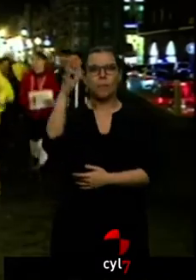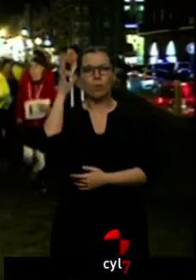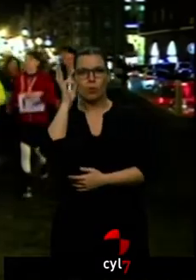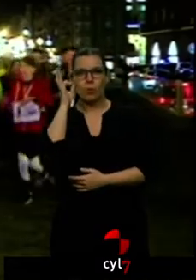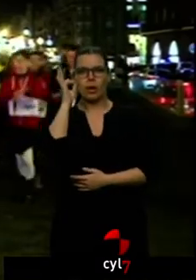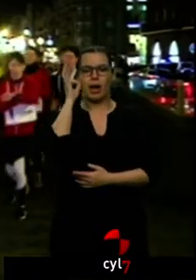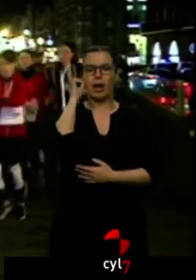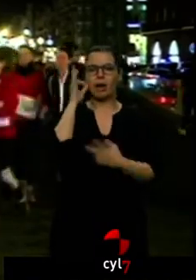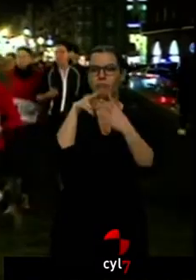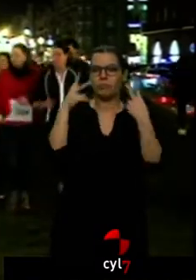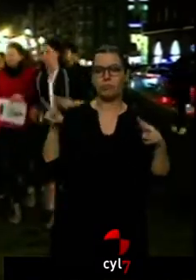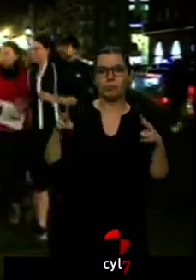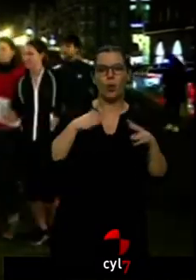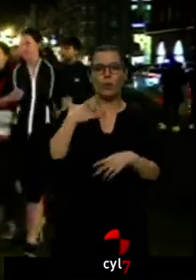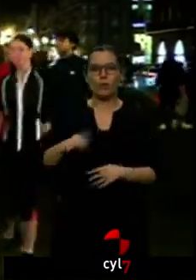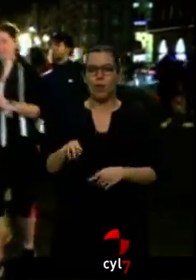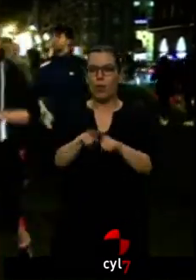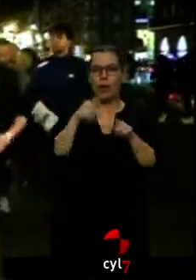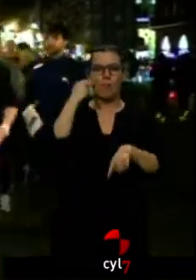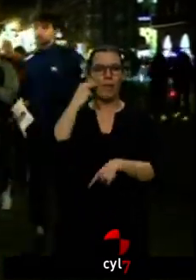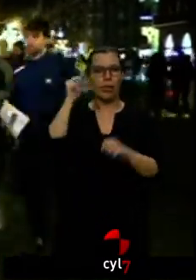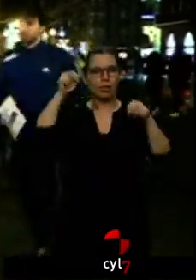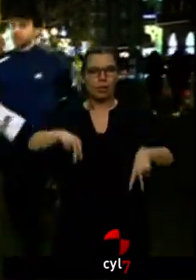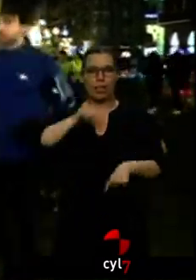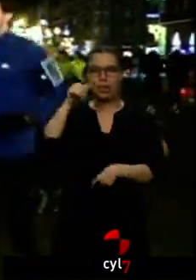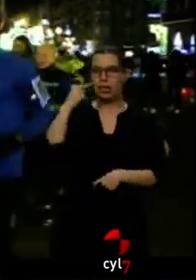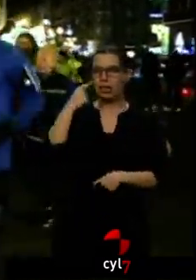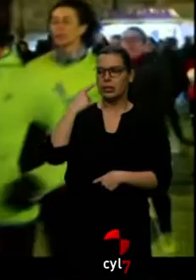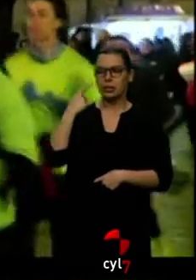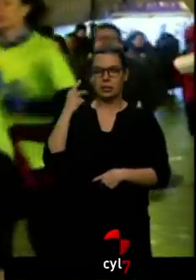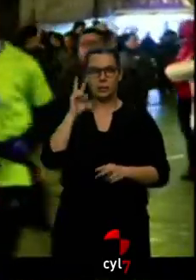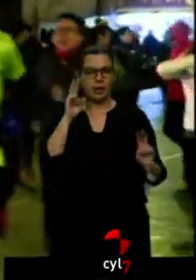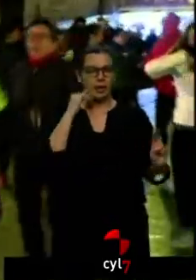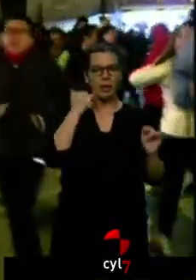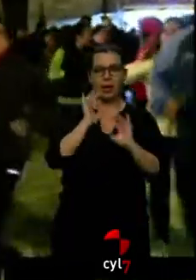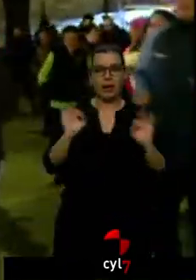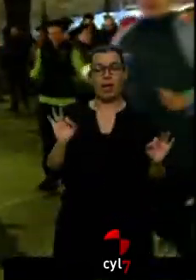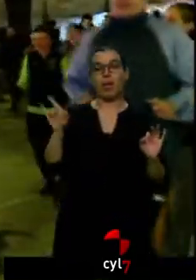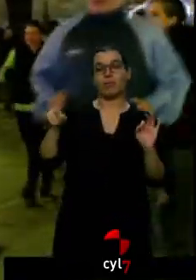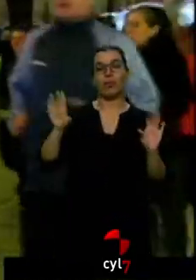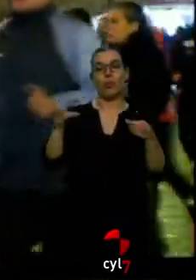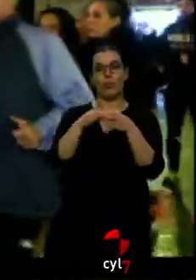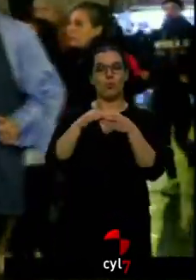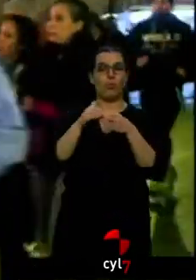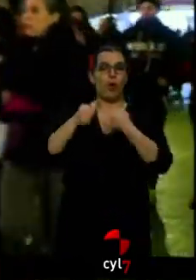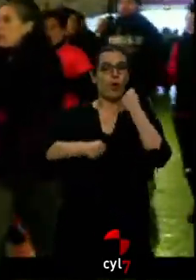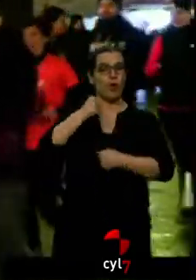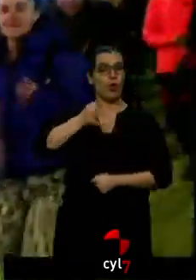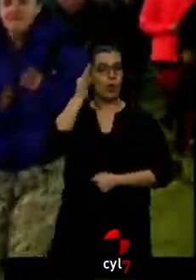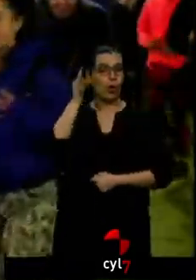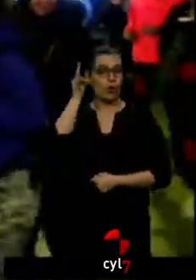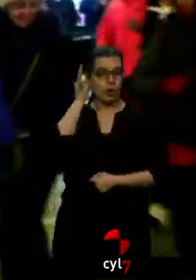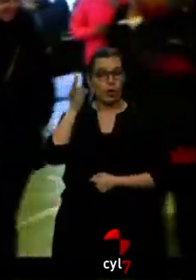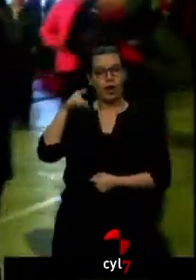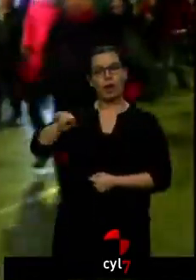correr sin miedo, sin vigilar si hay alguien observando. La convocatoria abierta surgió de un grupo de corredoras de la Escuela Intelligent